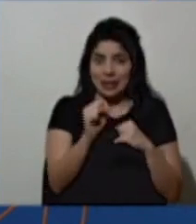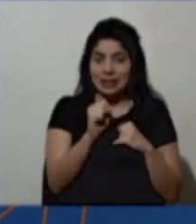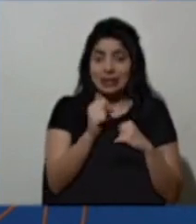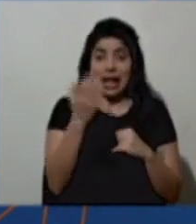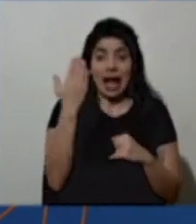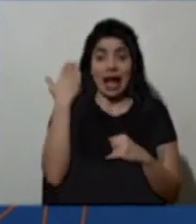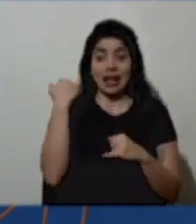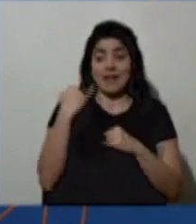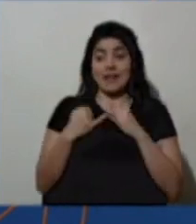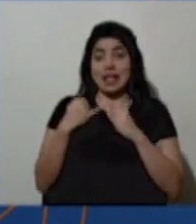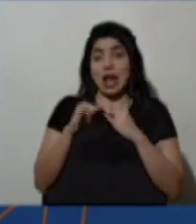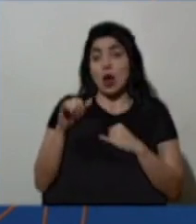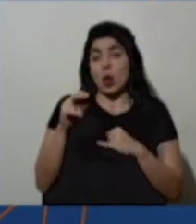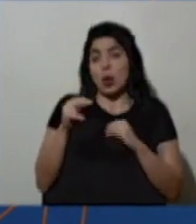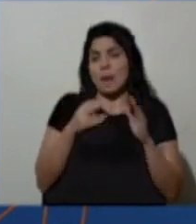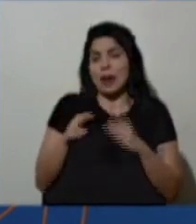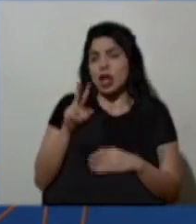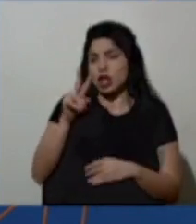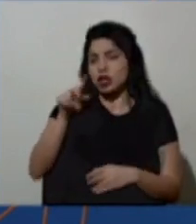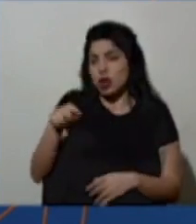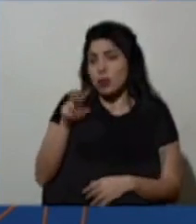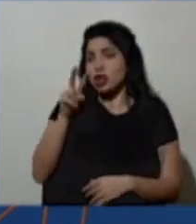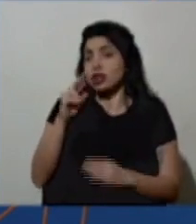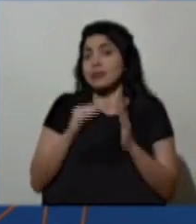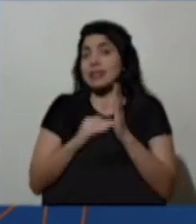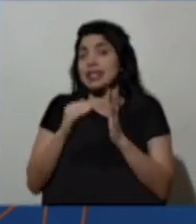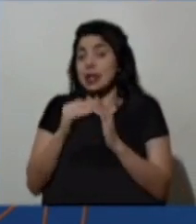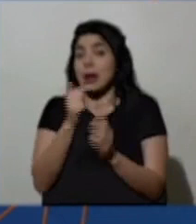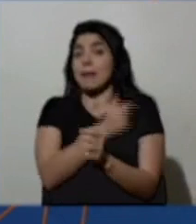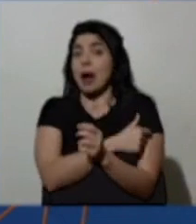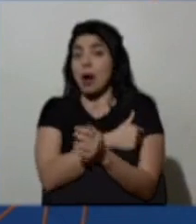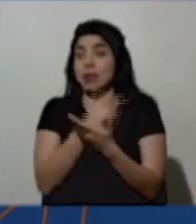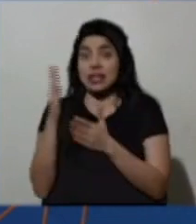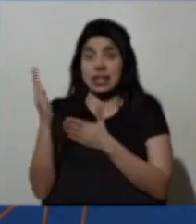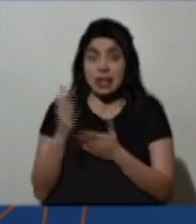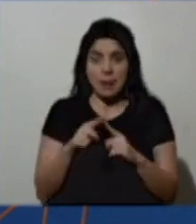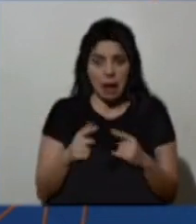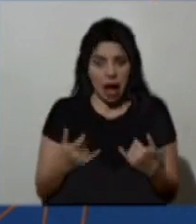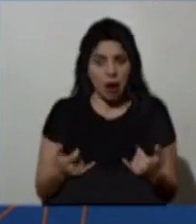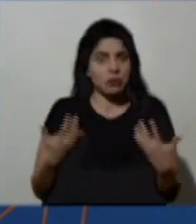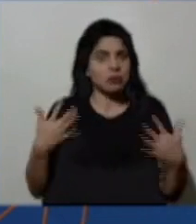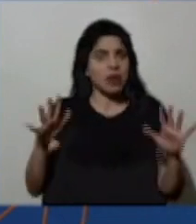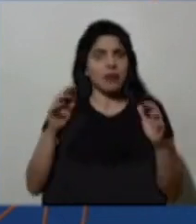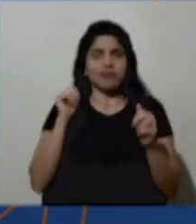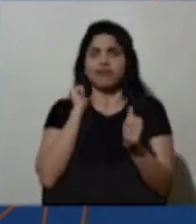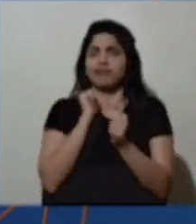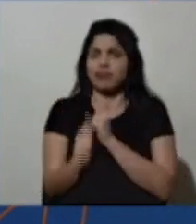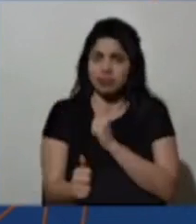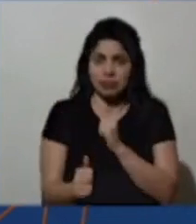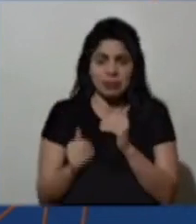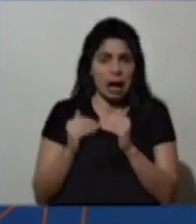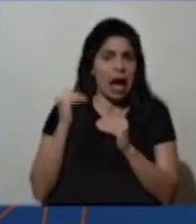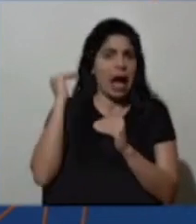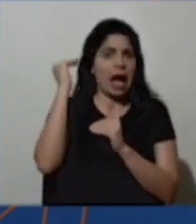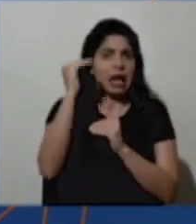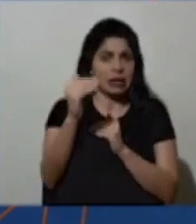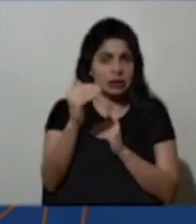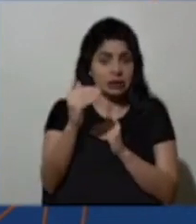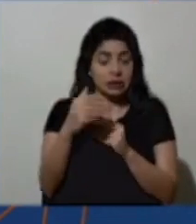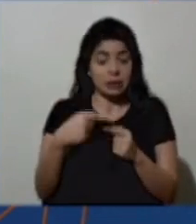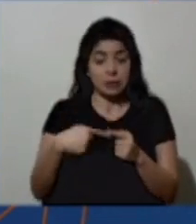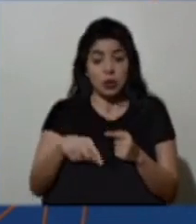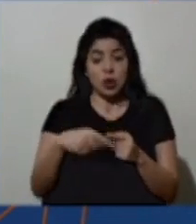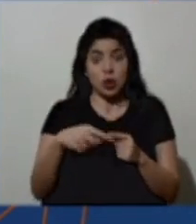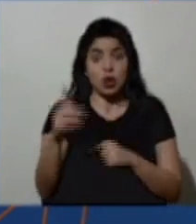meta era a finales de junio tener 2,2 millones de vacunas recibidas. Ya logramos sobrepasar eso y lógicamente en los próximos días